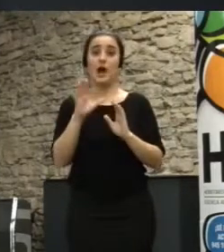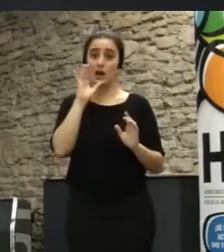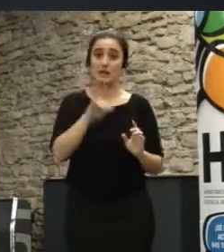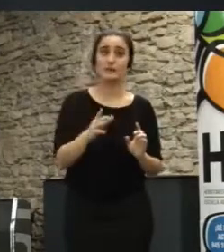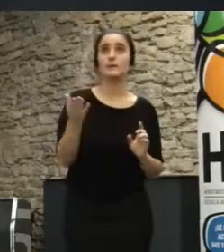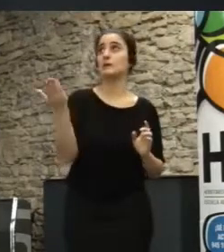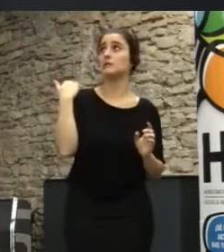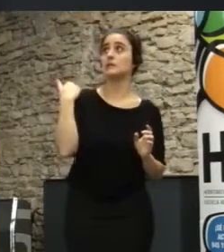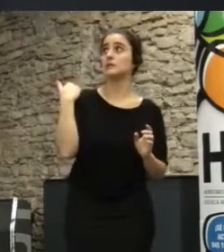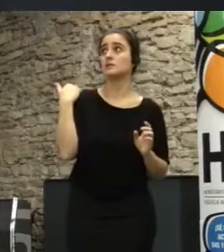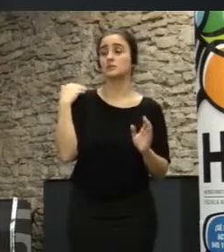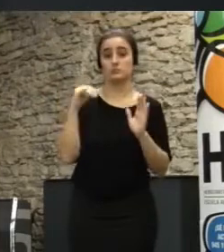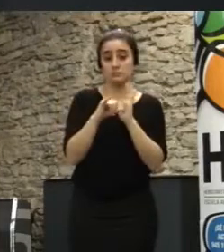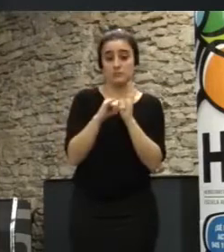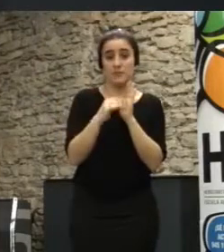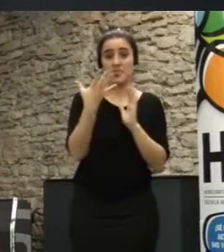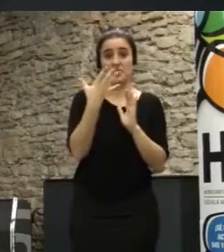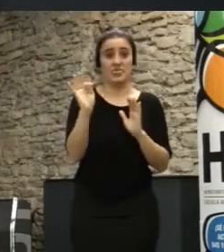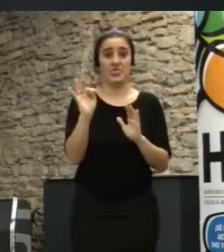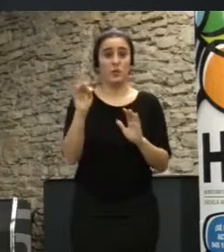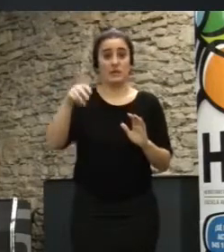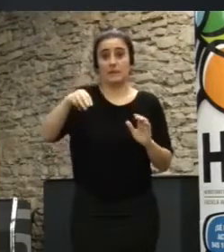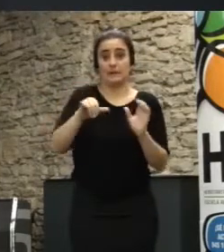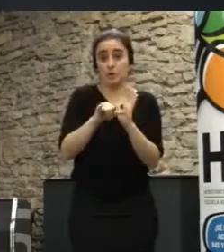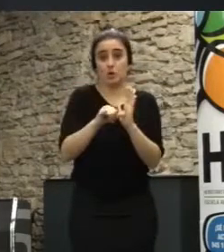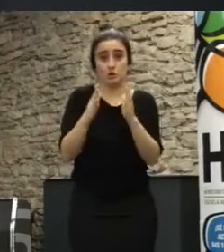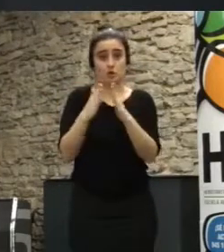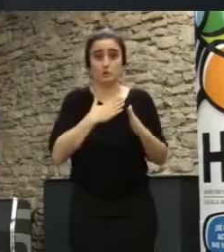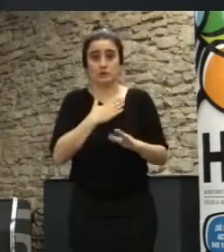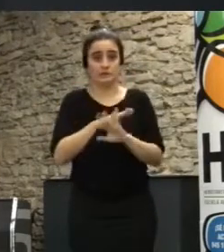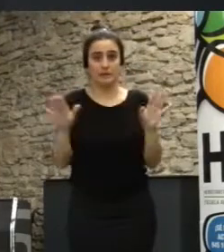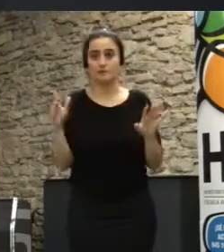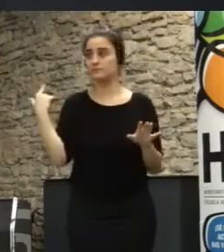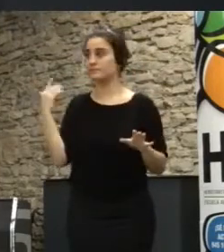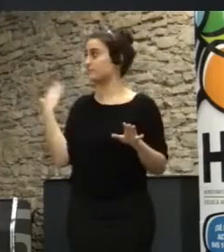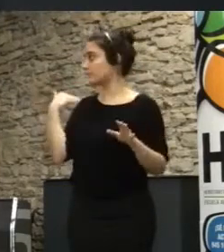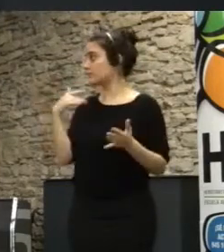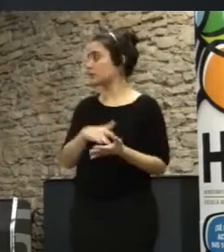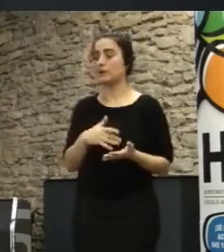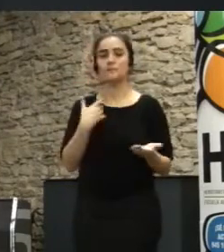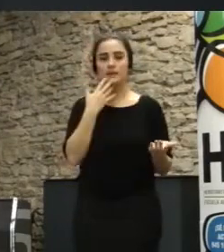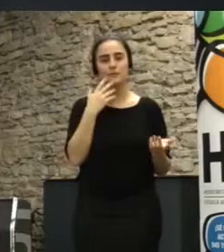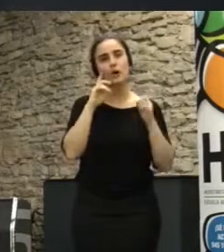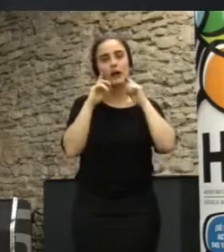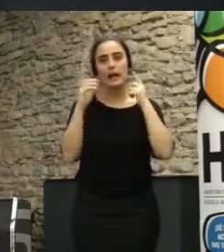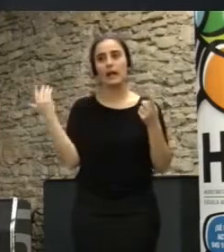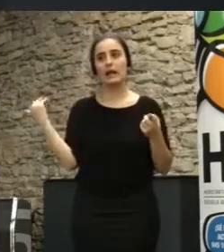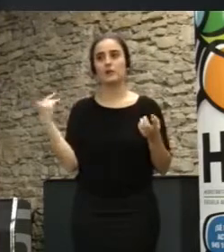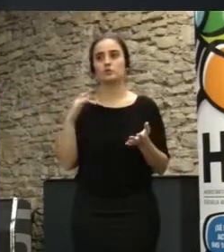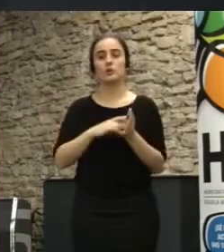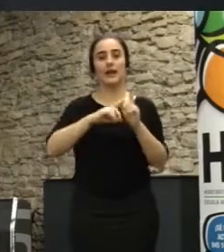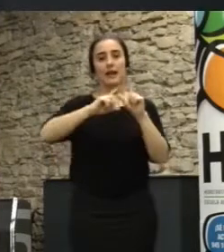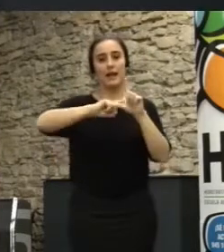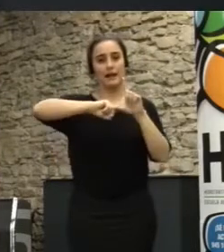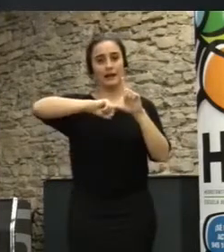antes vivía a 50 metros era una piscina un caso muy de la crisis